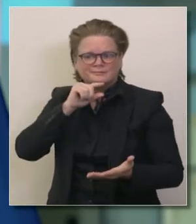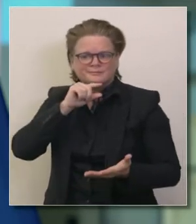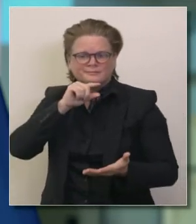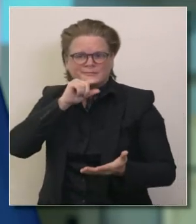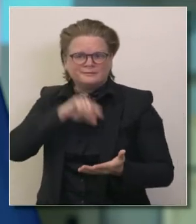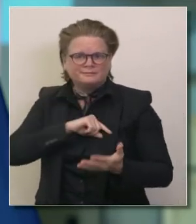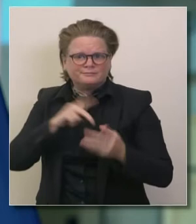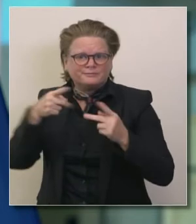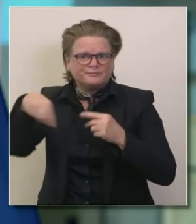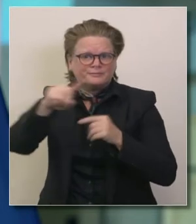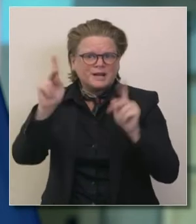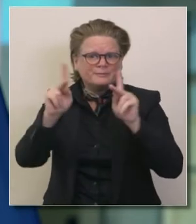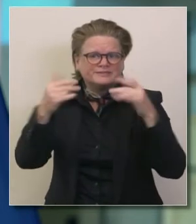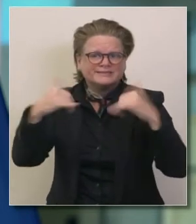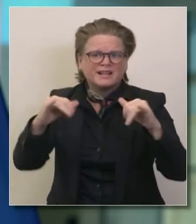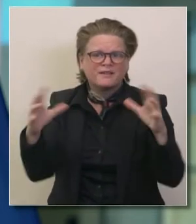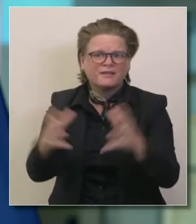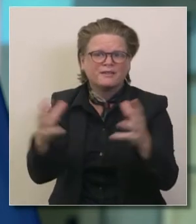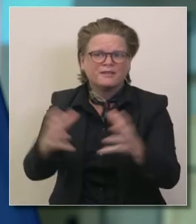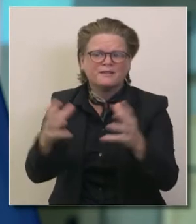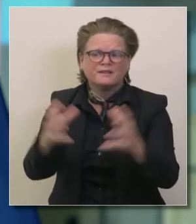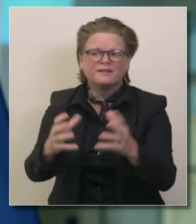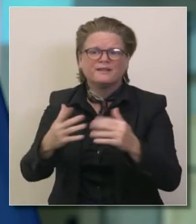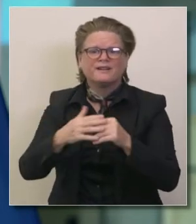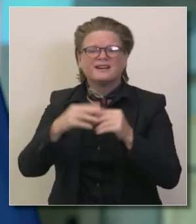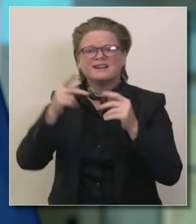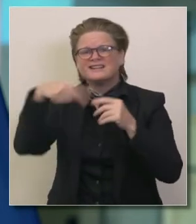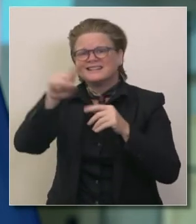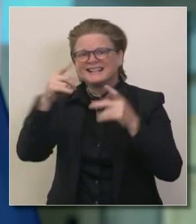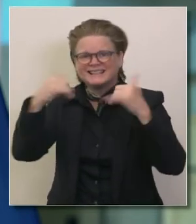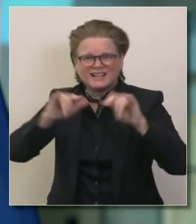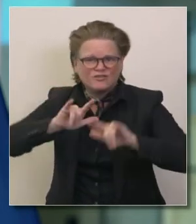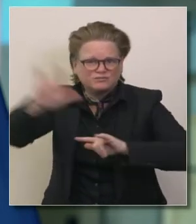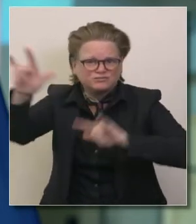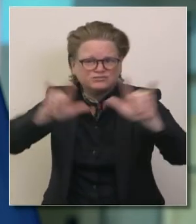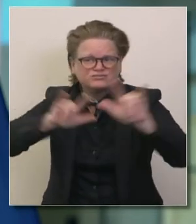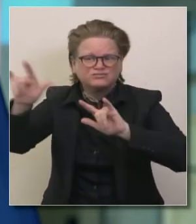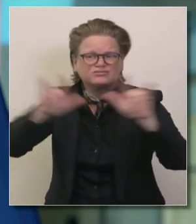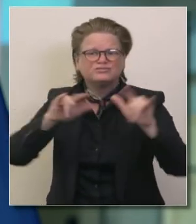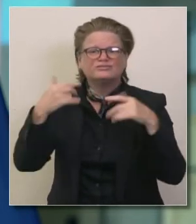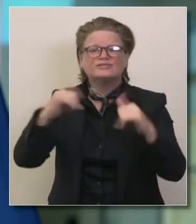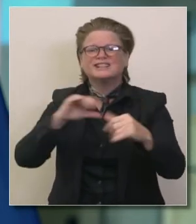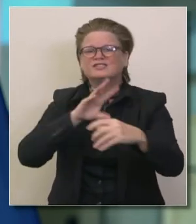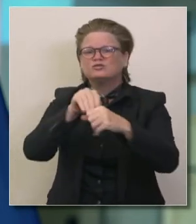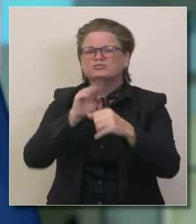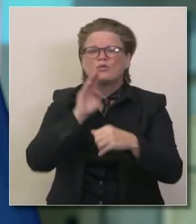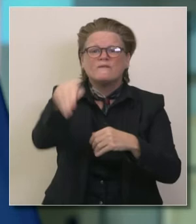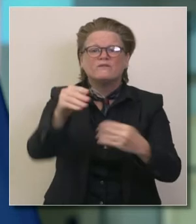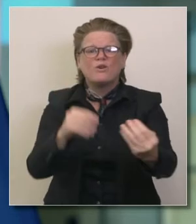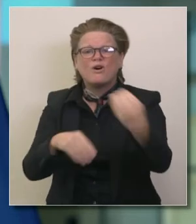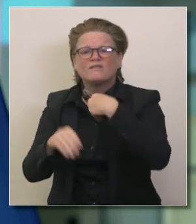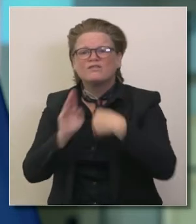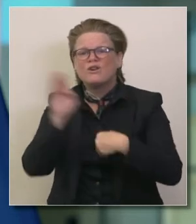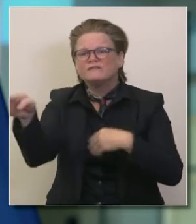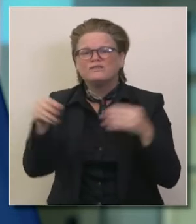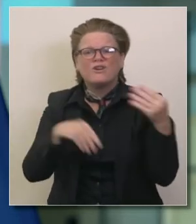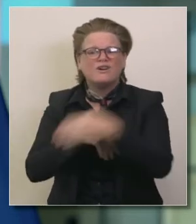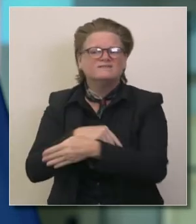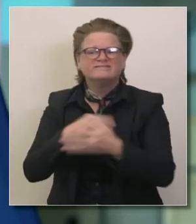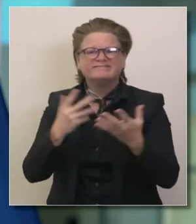sus viajes se van a manifestar en los próximos días estaremos viéndolo